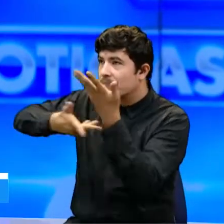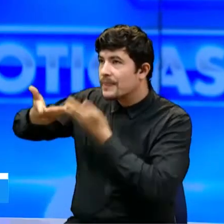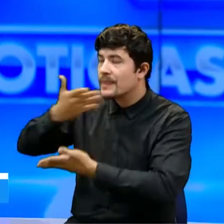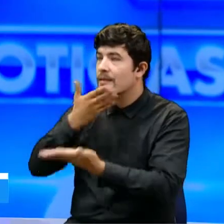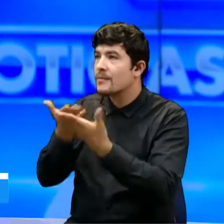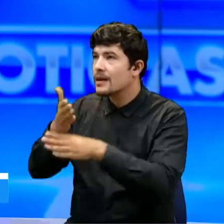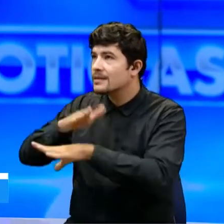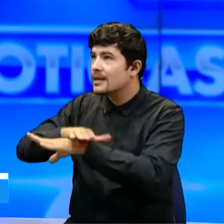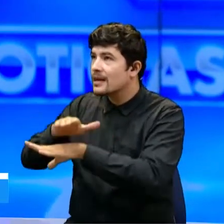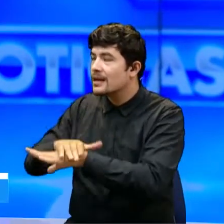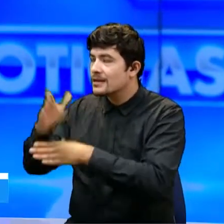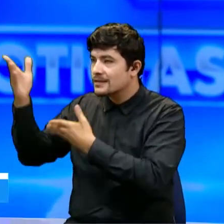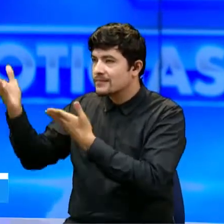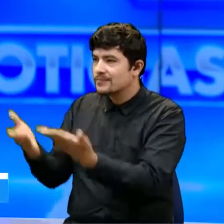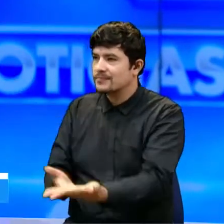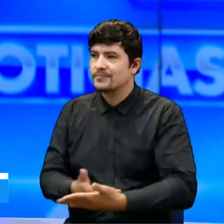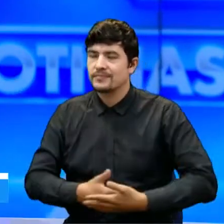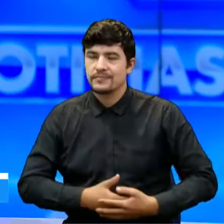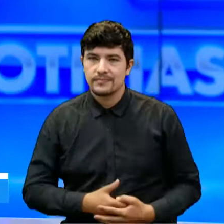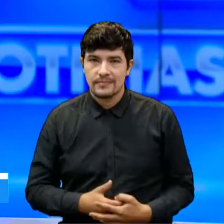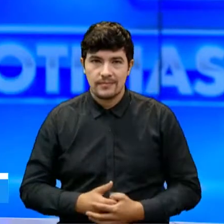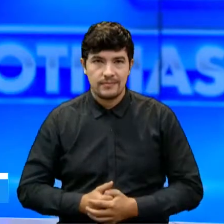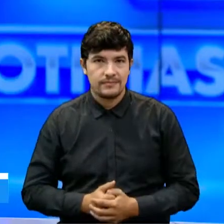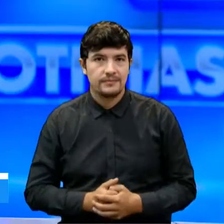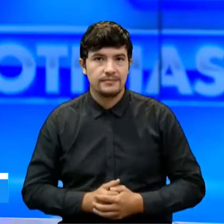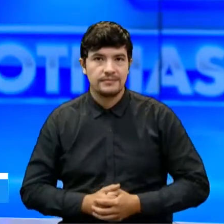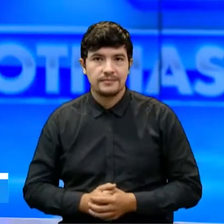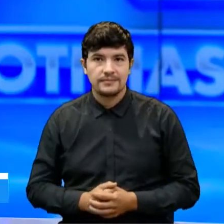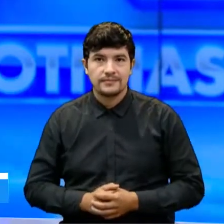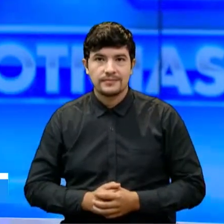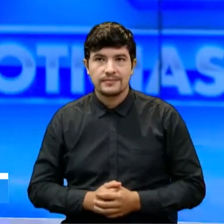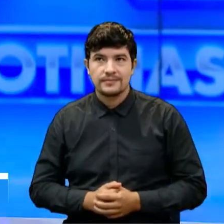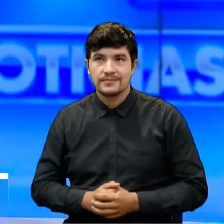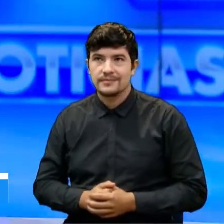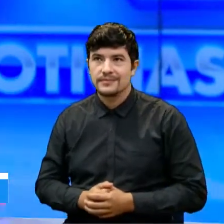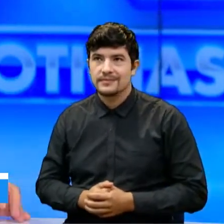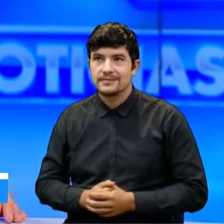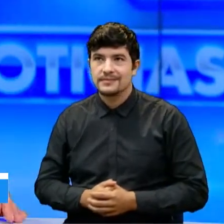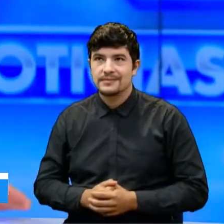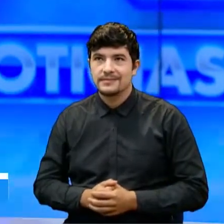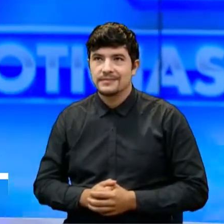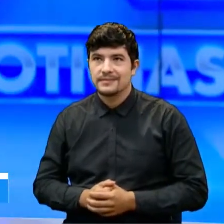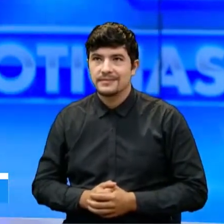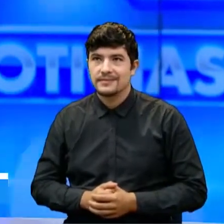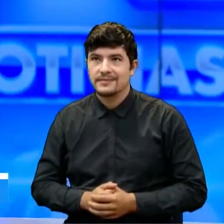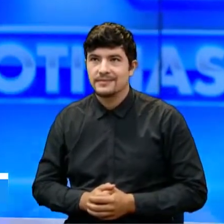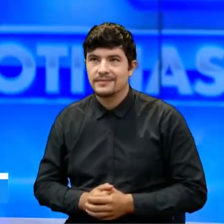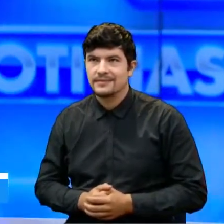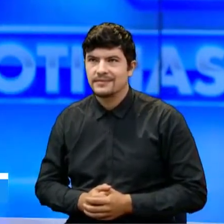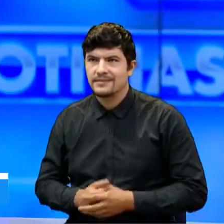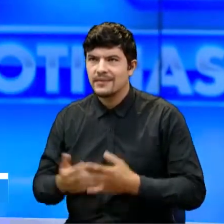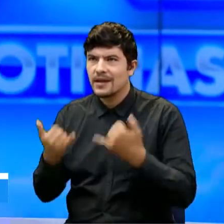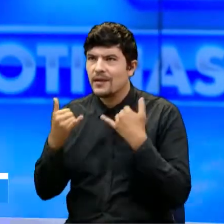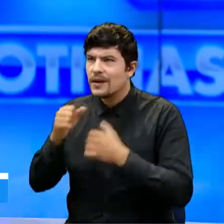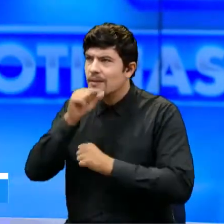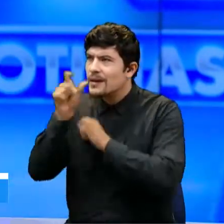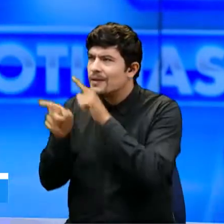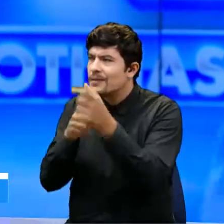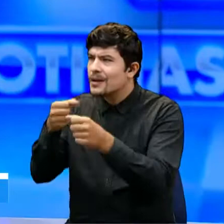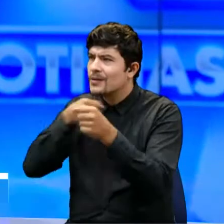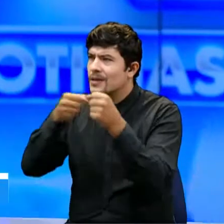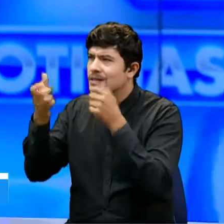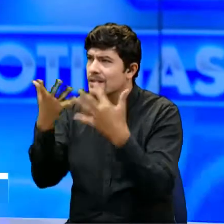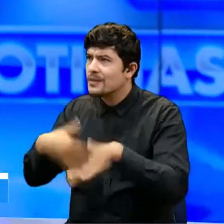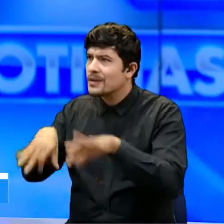Néstor Rueda. Muy buenas tardes y bienvenido a Oriente Noticias, emisión fin de semana. Ya que tenemos una noticia muy importante por